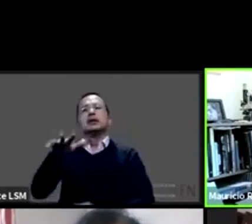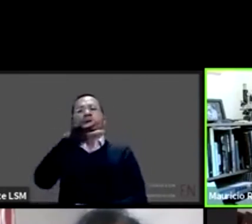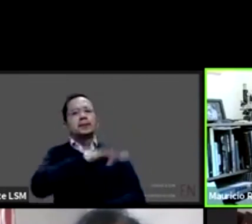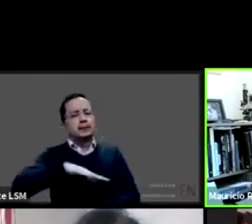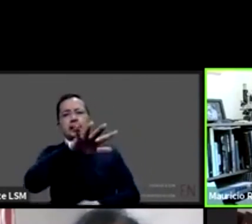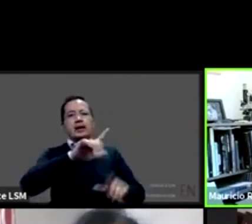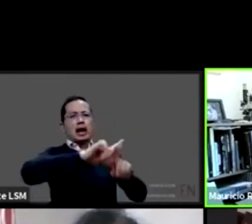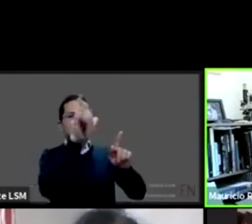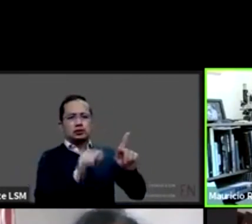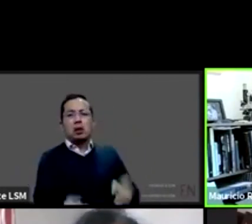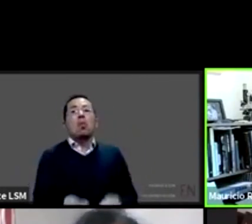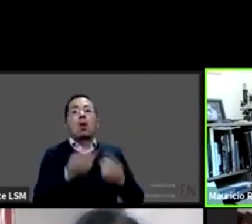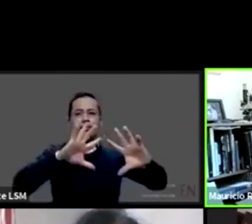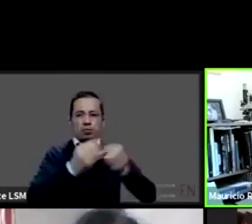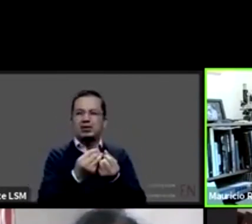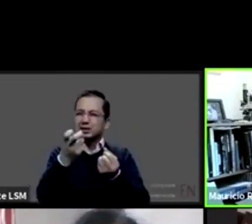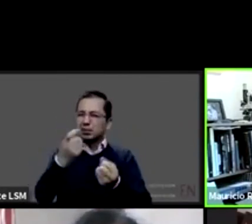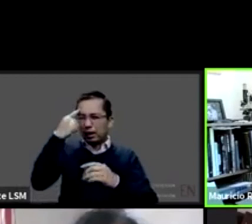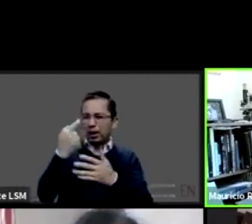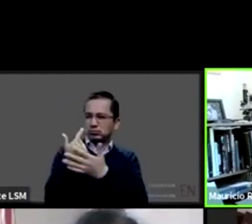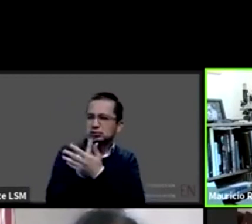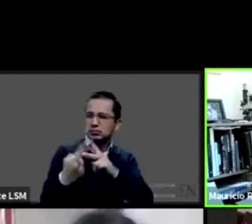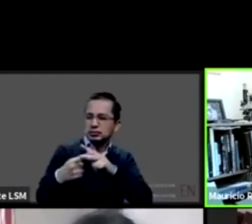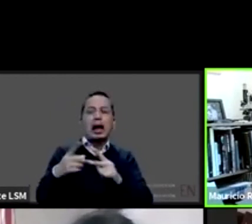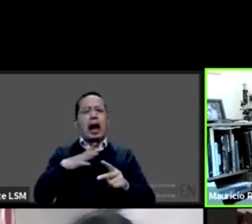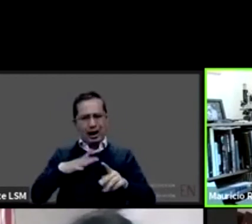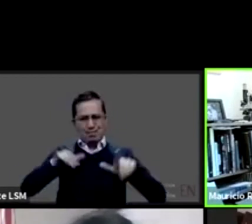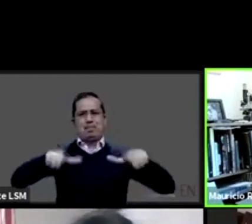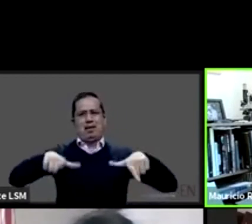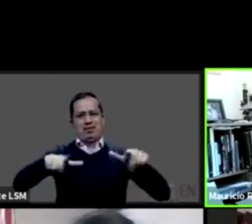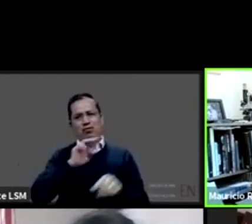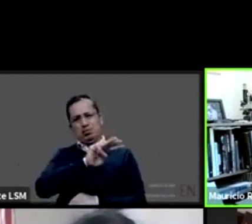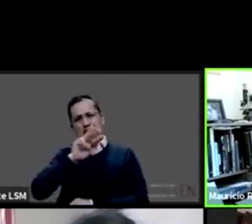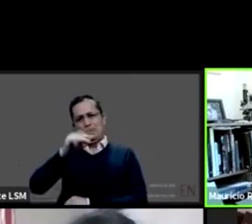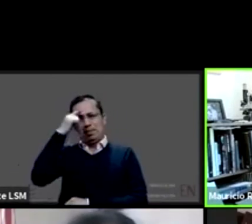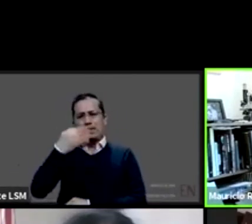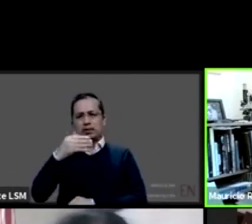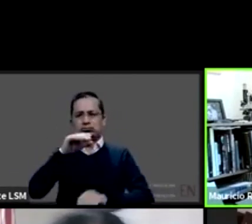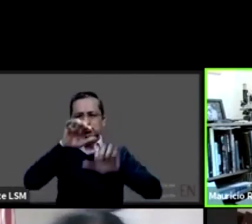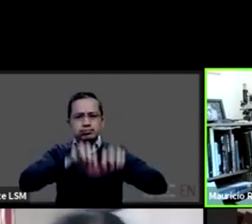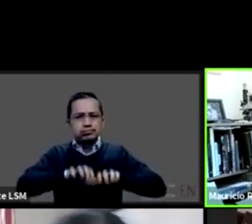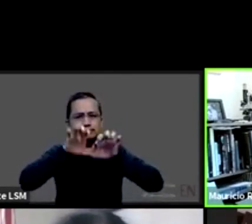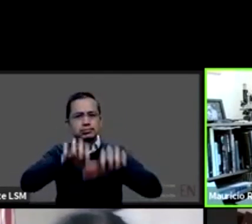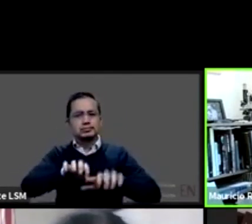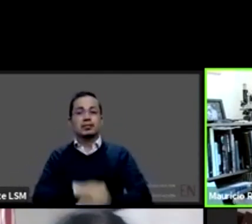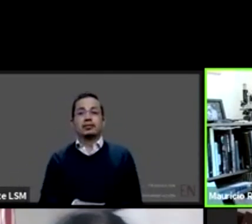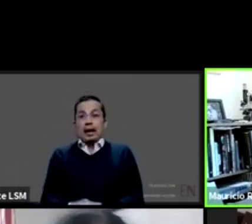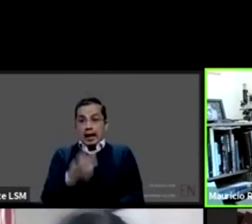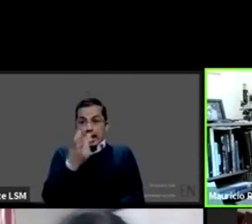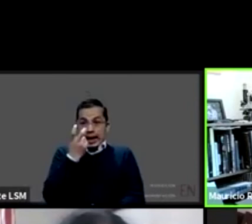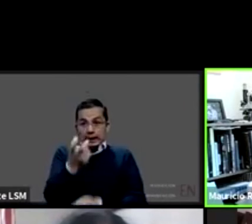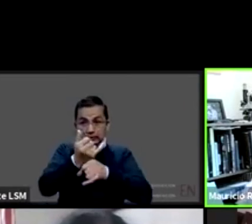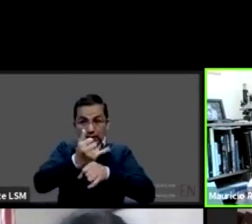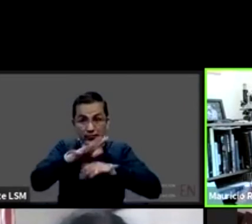pues digamos la visibilidad que tenemos de esa información ahora que por cierto nunca antes habíamos